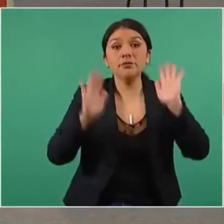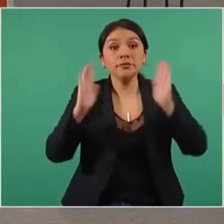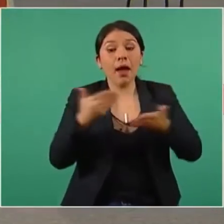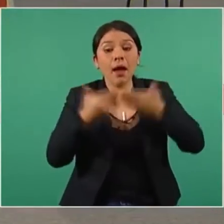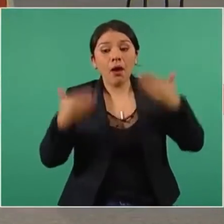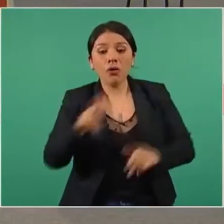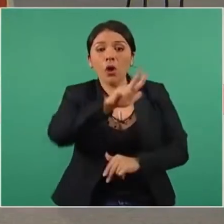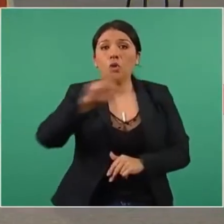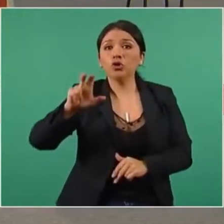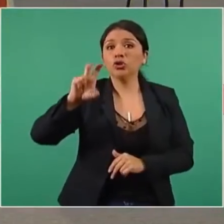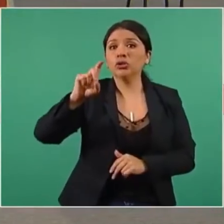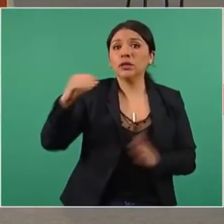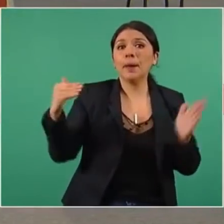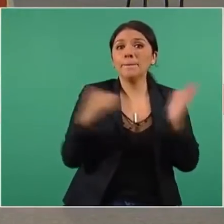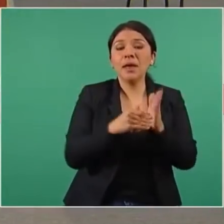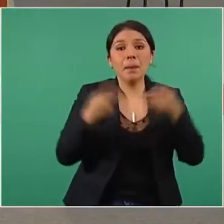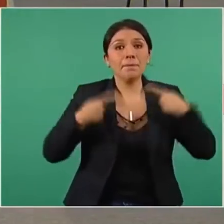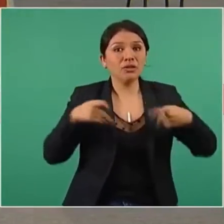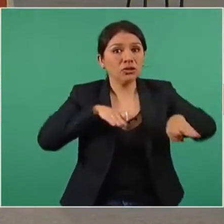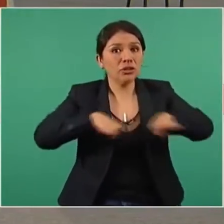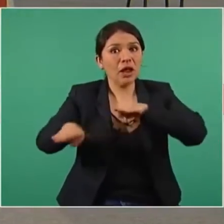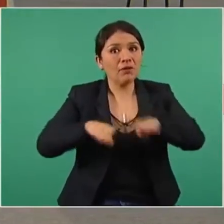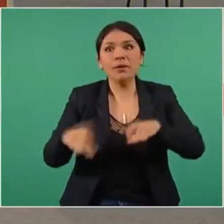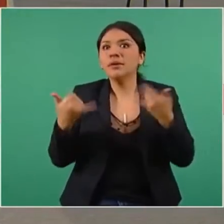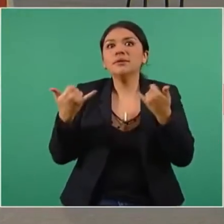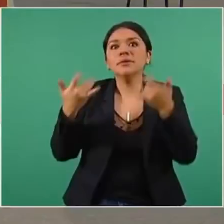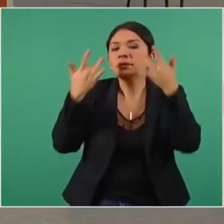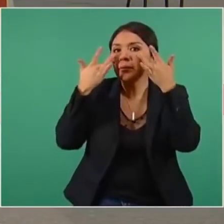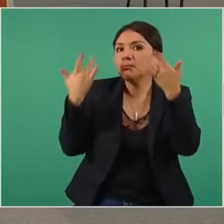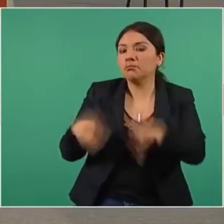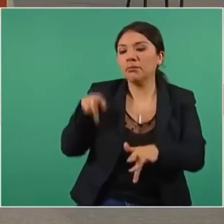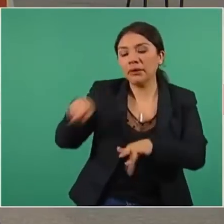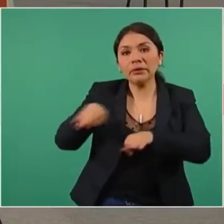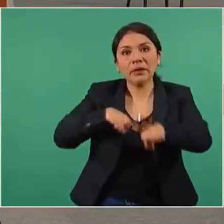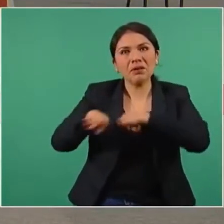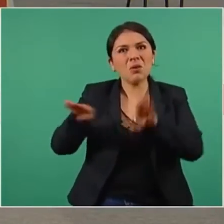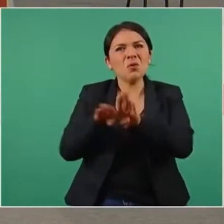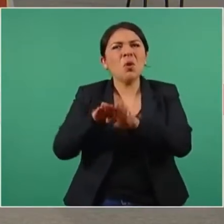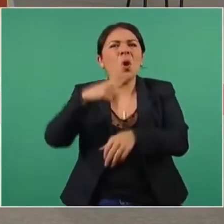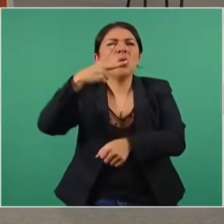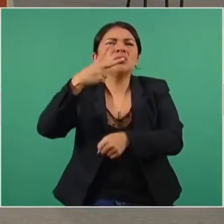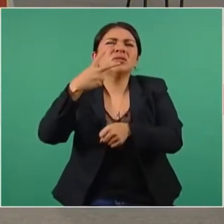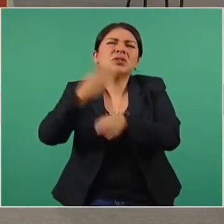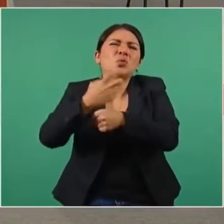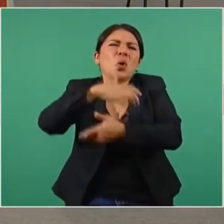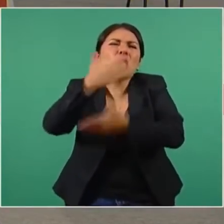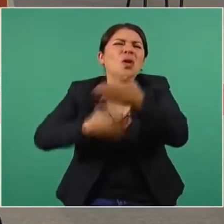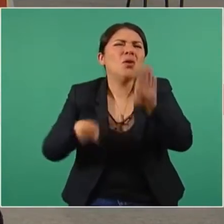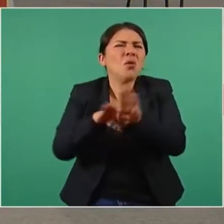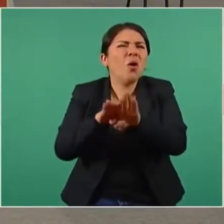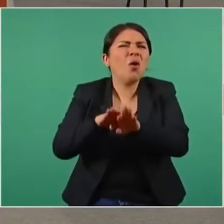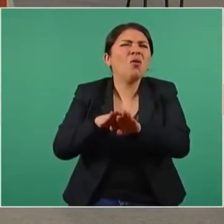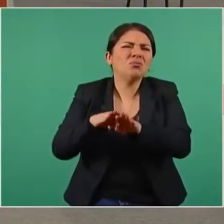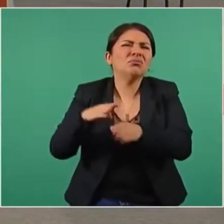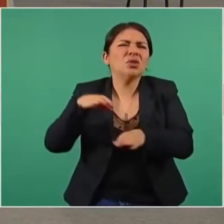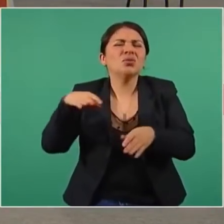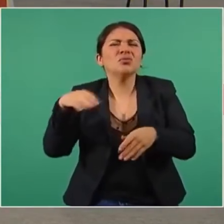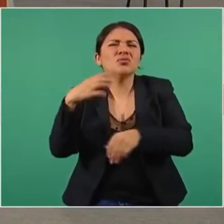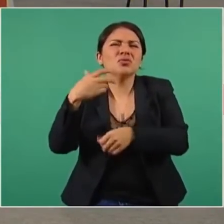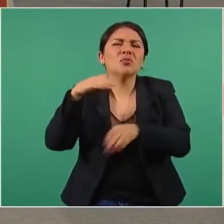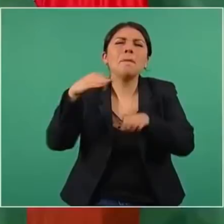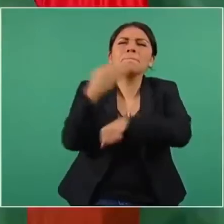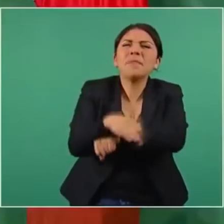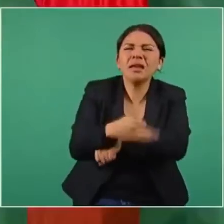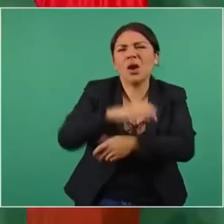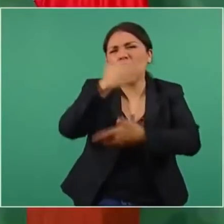trabajadores han salido del esquema, de este esquema de subcontratación y han sido reconocidos y registrados por